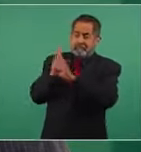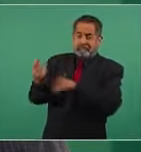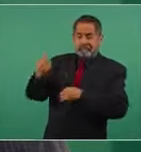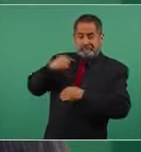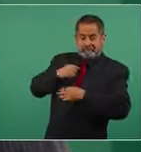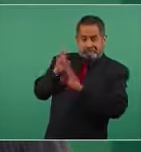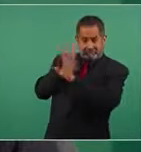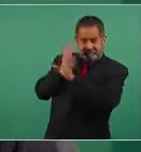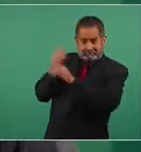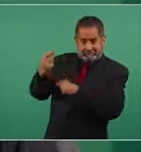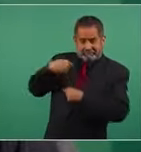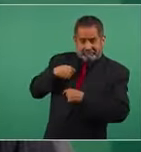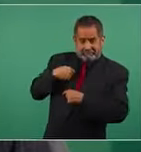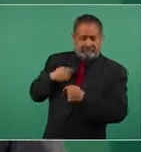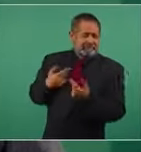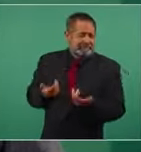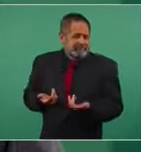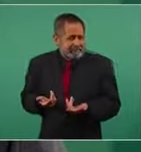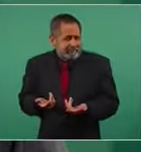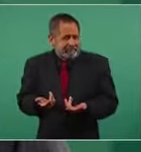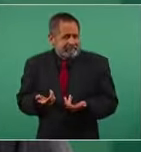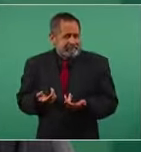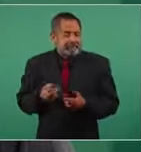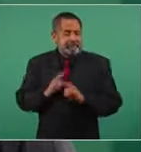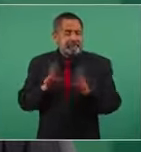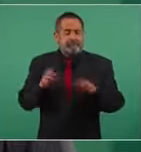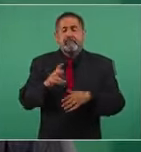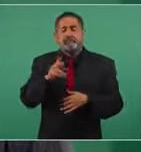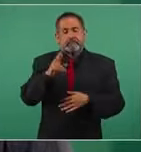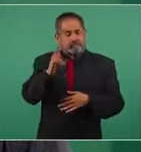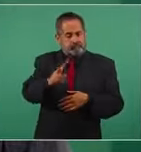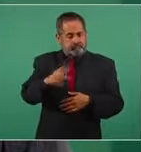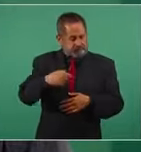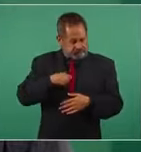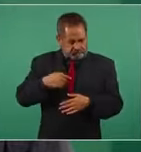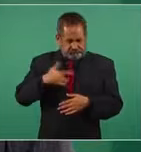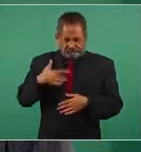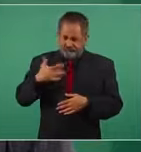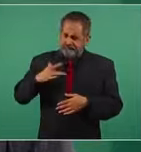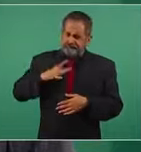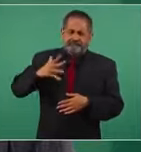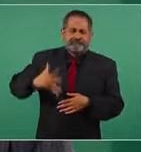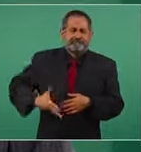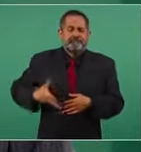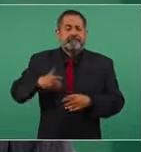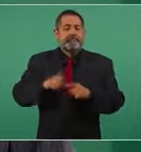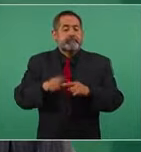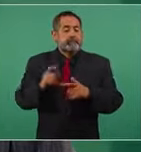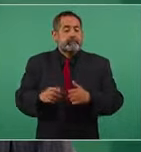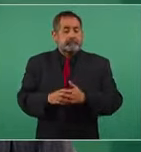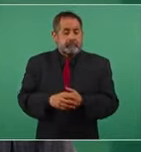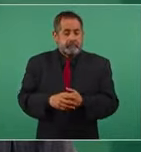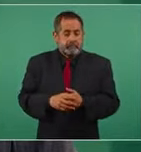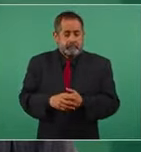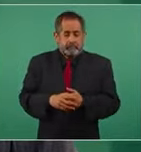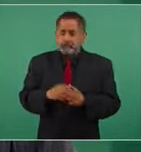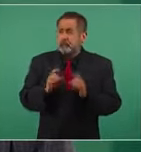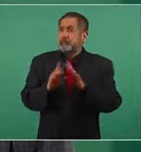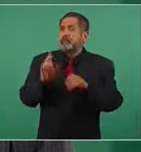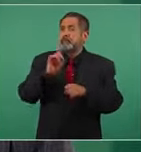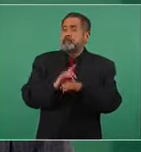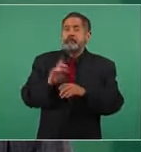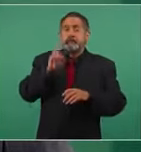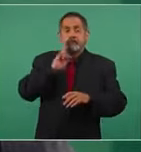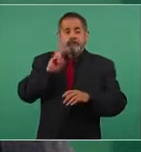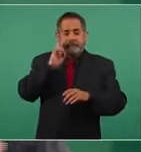una de las cosas que más me produce orgullo si tengo algún día que